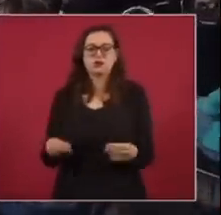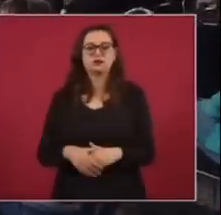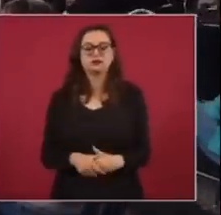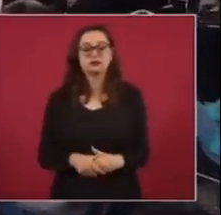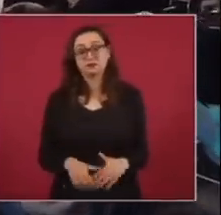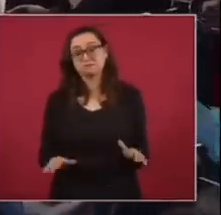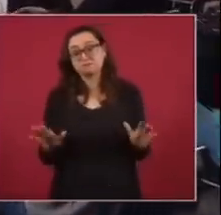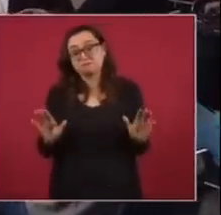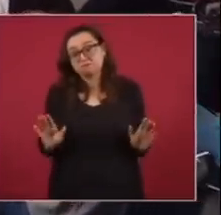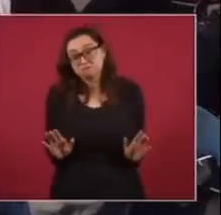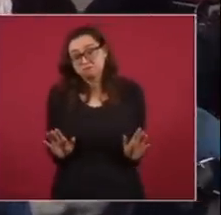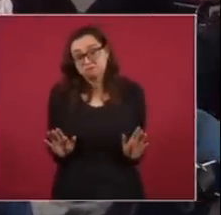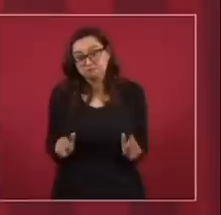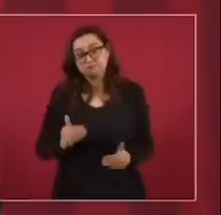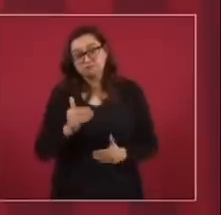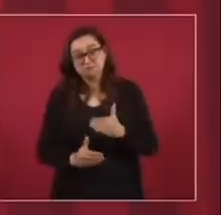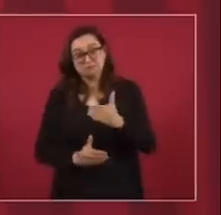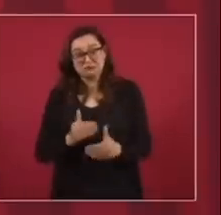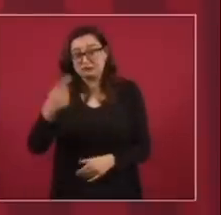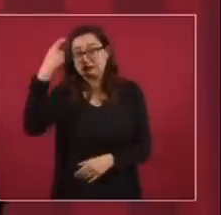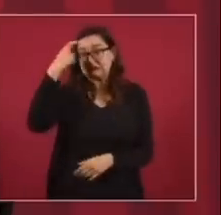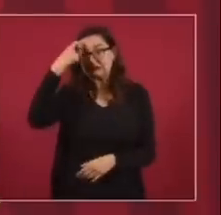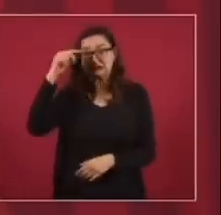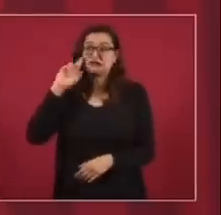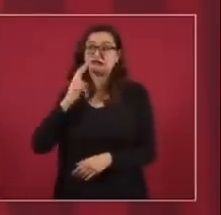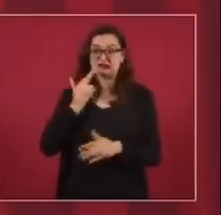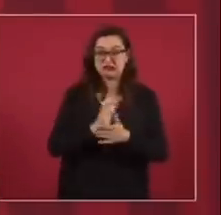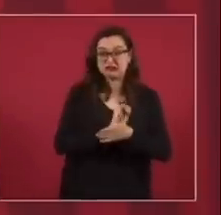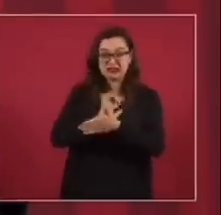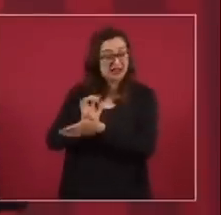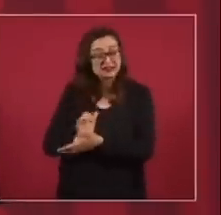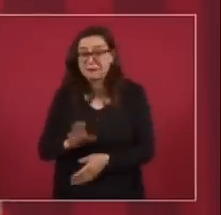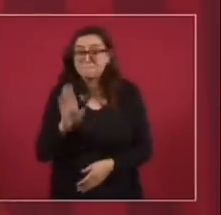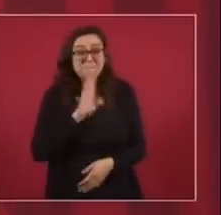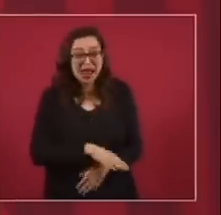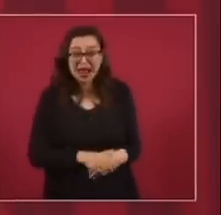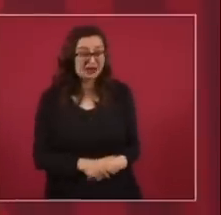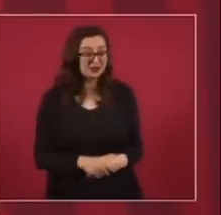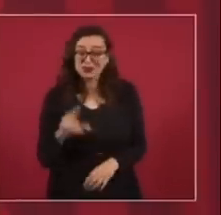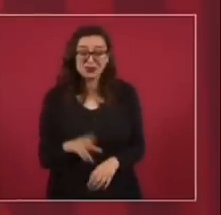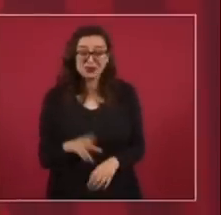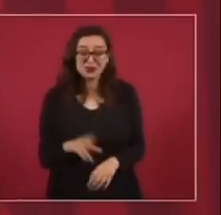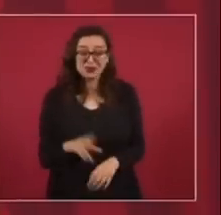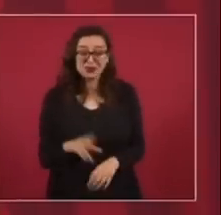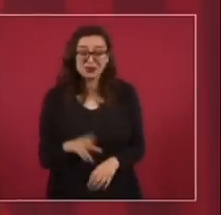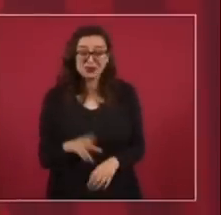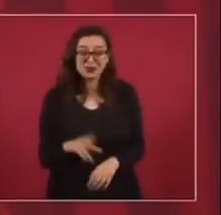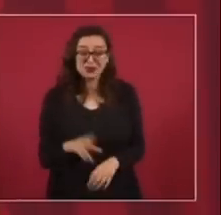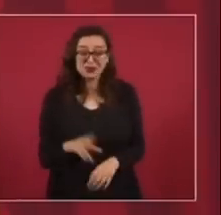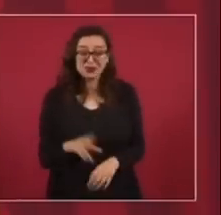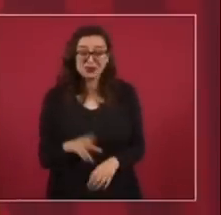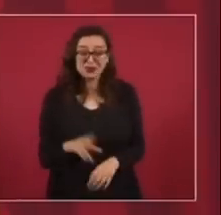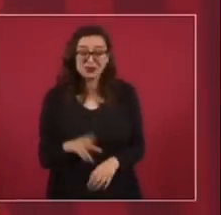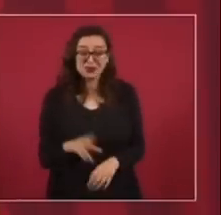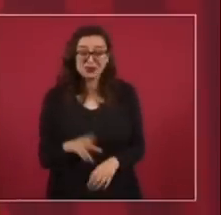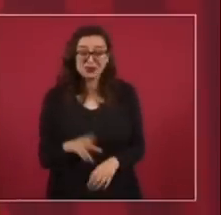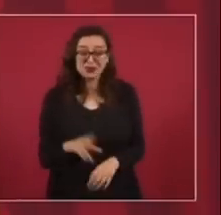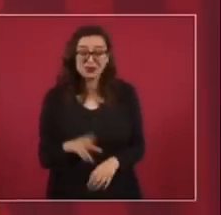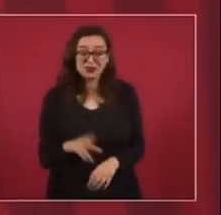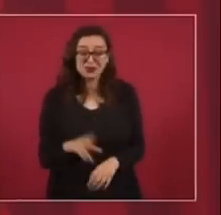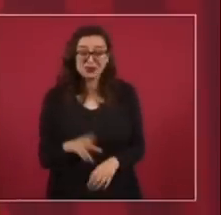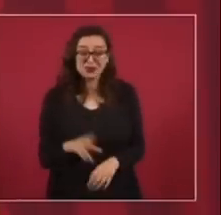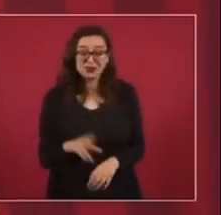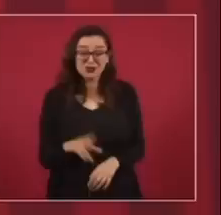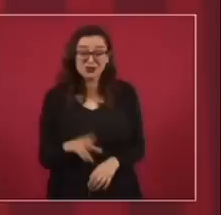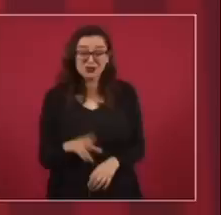pero bueno pues se tiene que ir entendiendo de que eso estaba mal o está mal no hay que ser racista no hay que ser